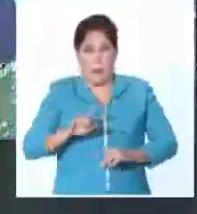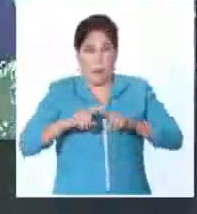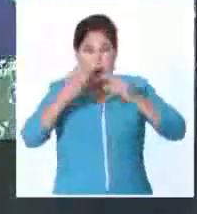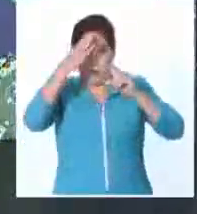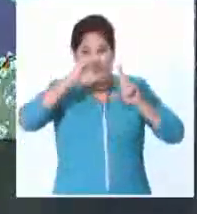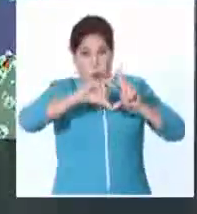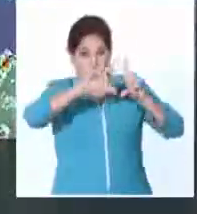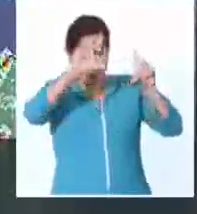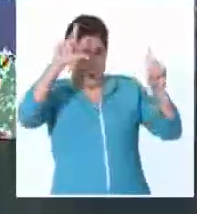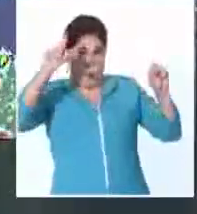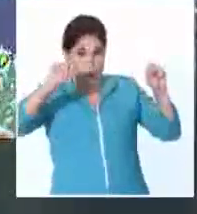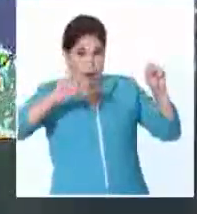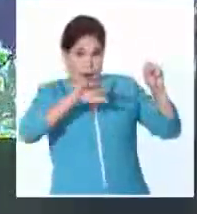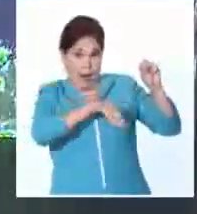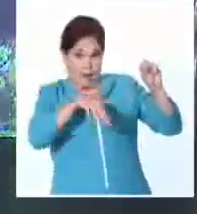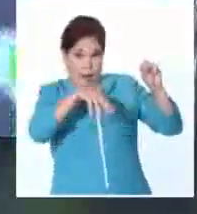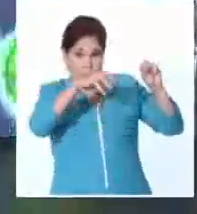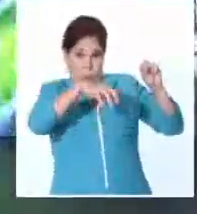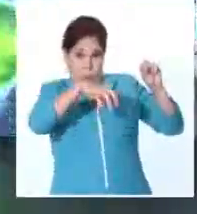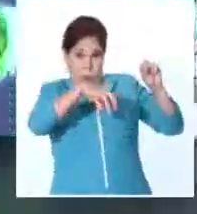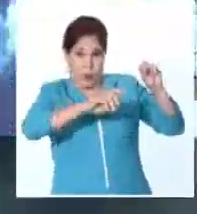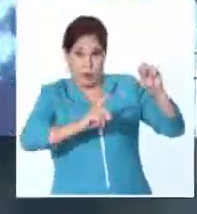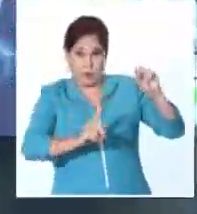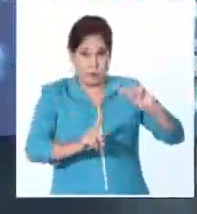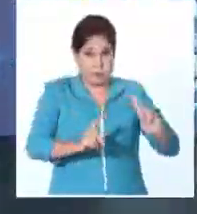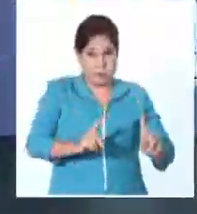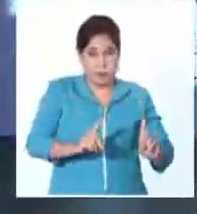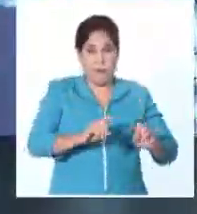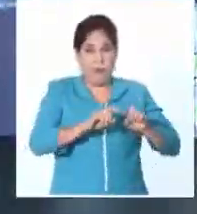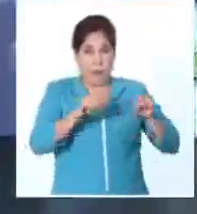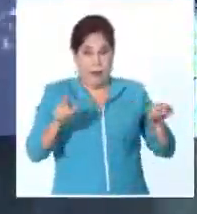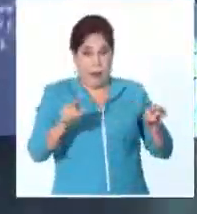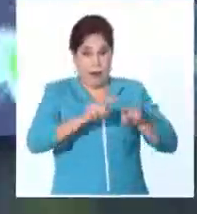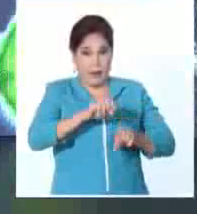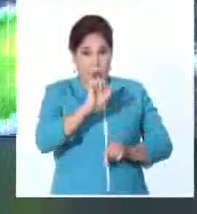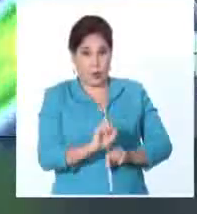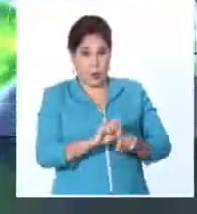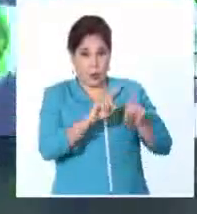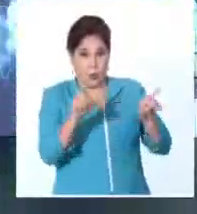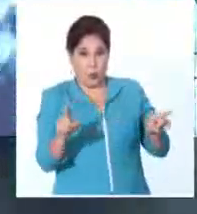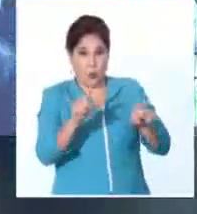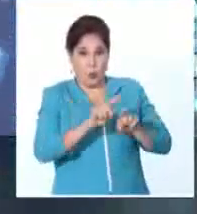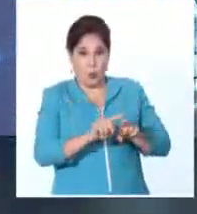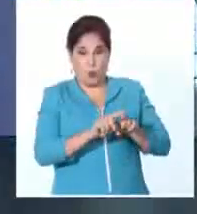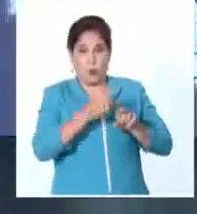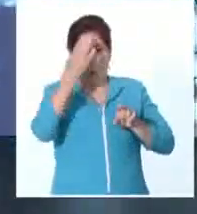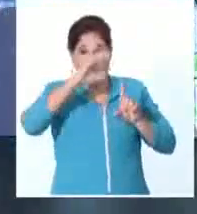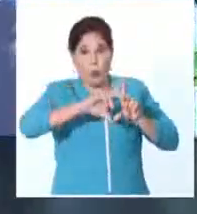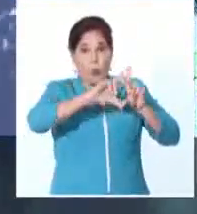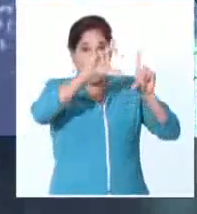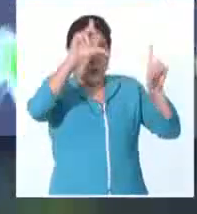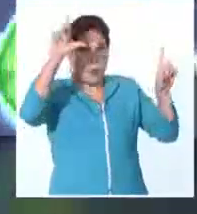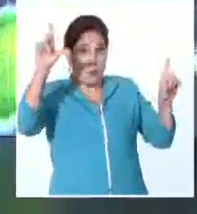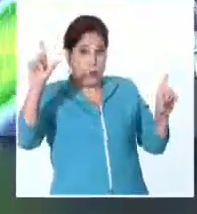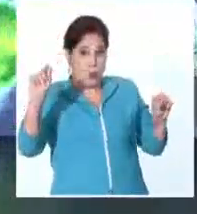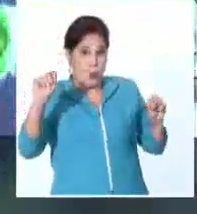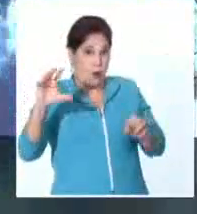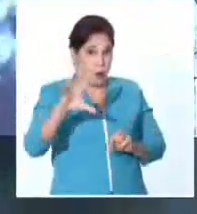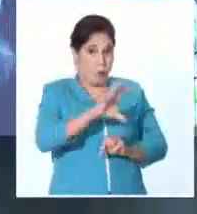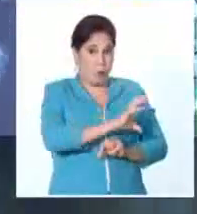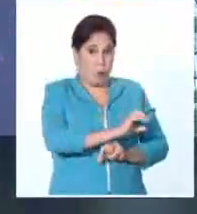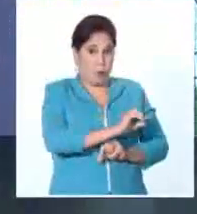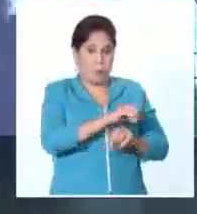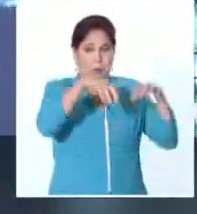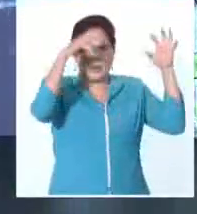aislada actividad de chubascos, lluvias y tormentas eléctricas, como se puede apreciar en una imagen más ampliada aquí en el oriente, en el sur oriental.